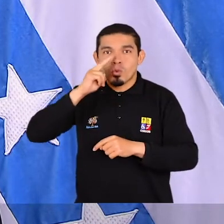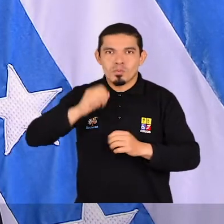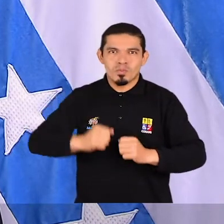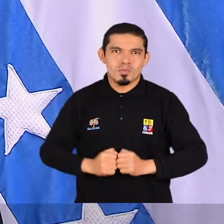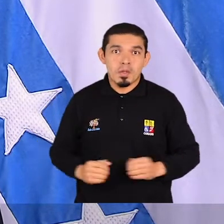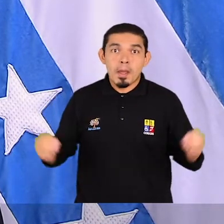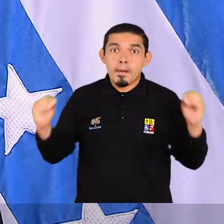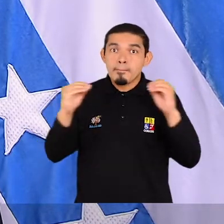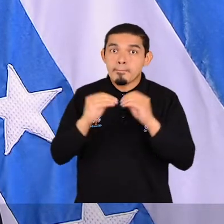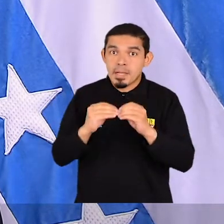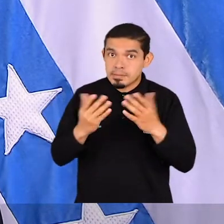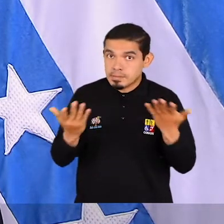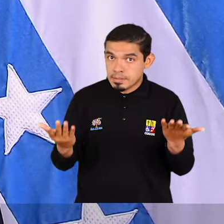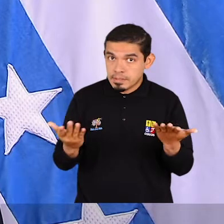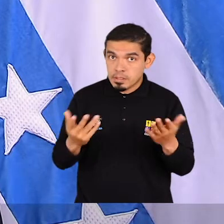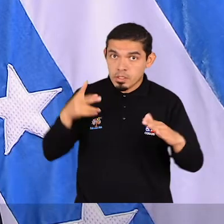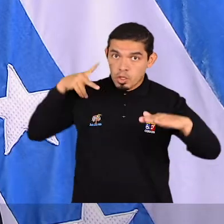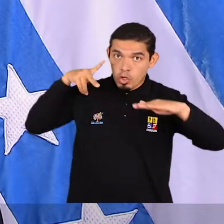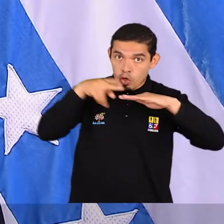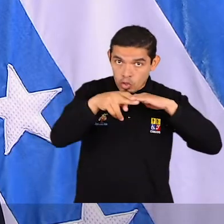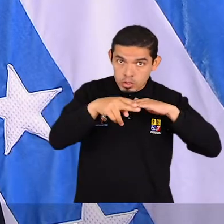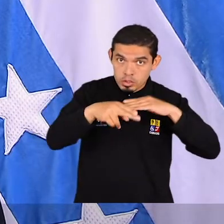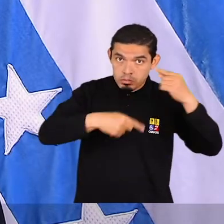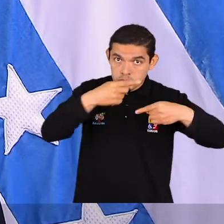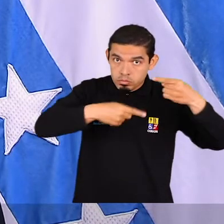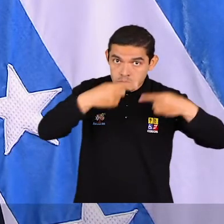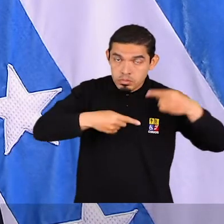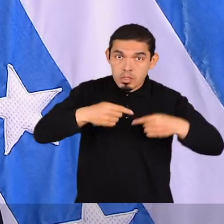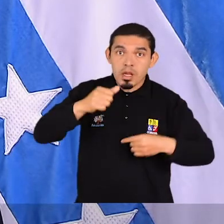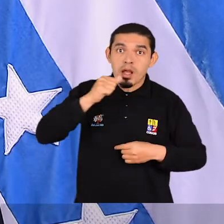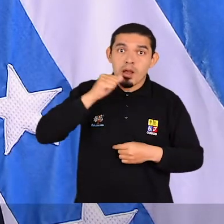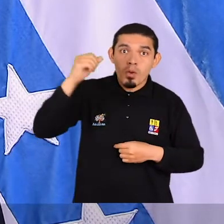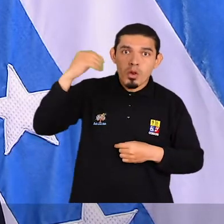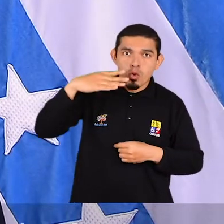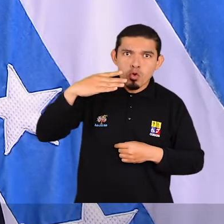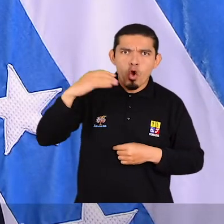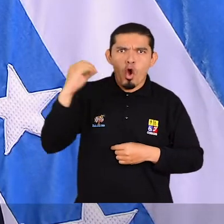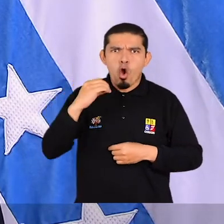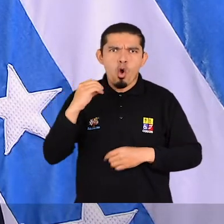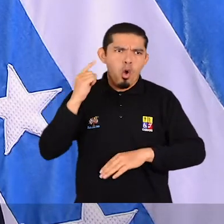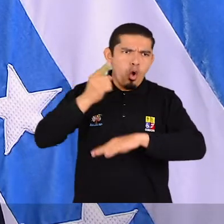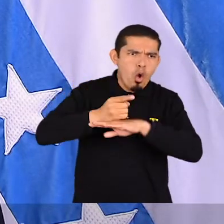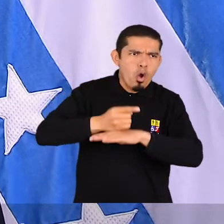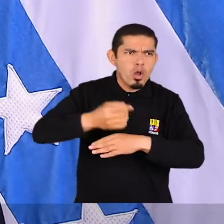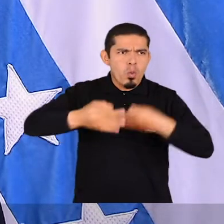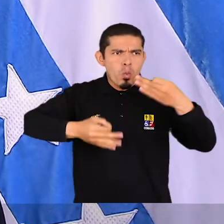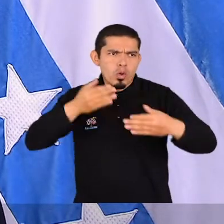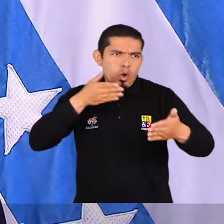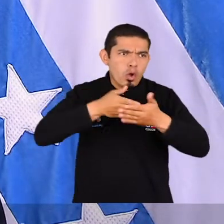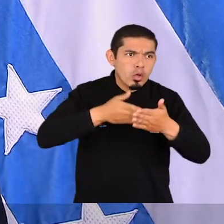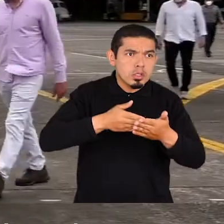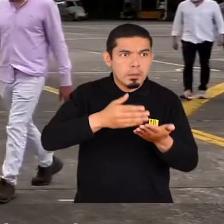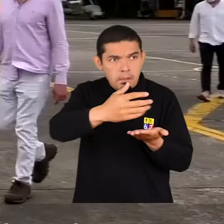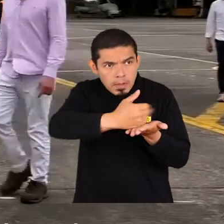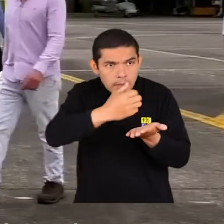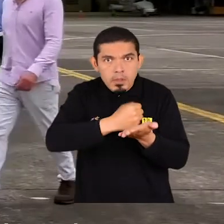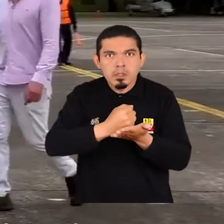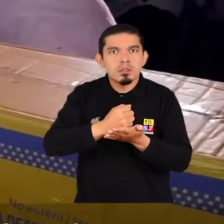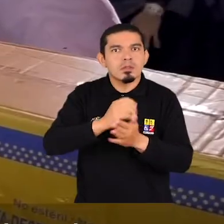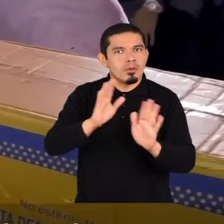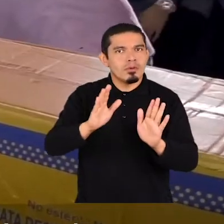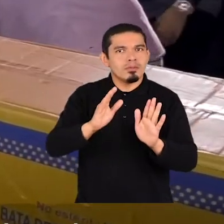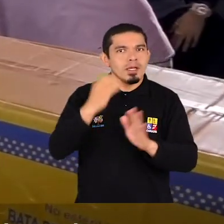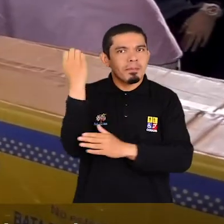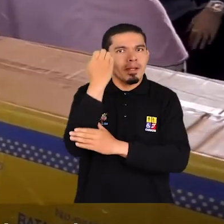Reafirmamos que no existirán cortes de servicio ni ningún mecanismo de cobro coactivo mientras dure esta emergencia sanitaria. La